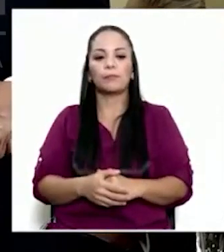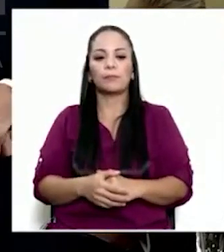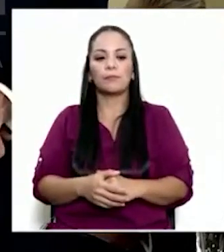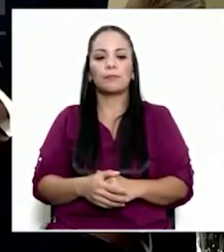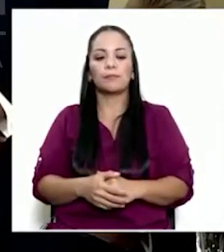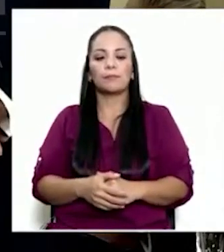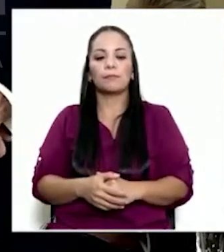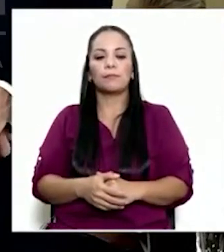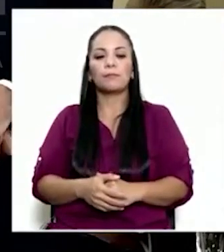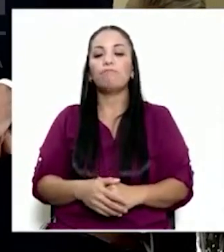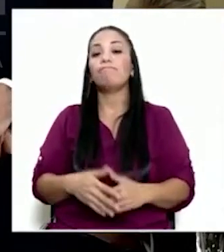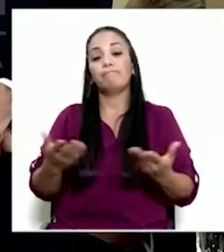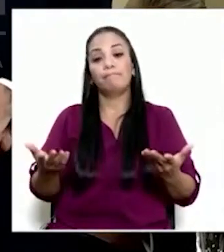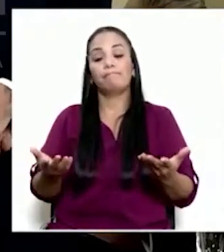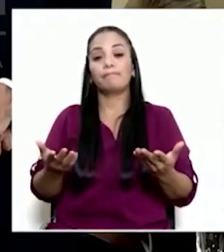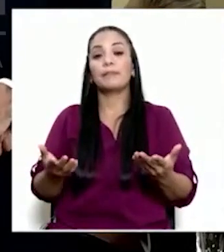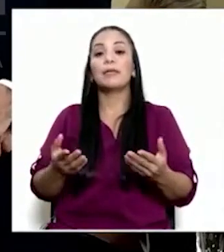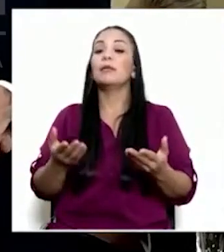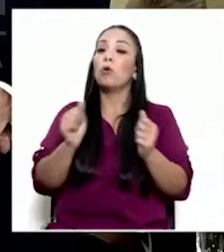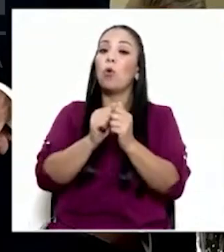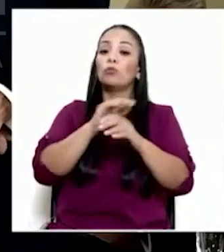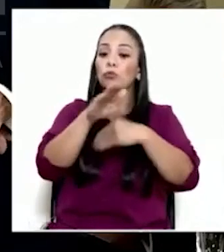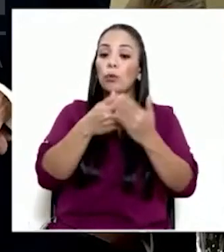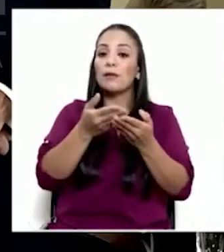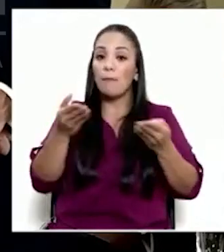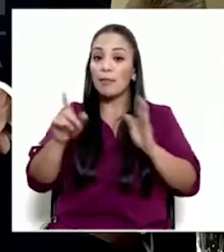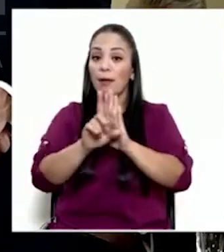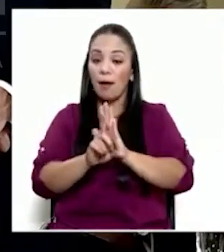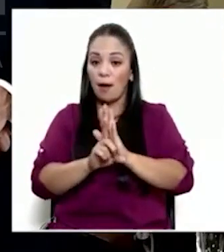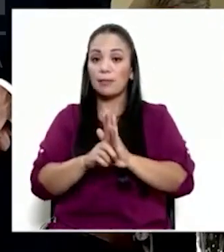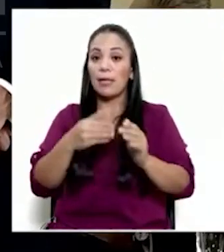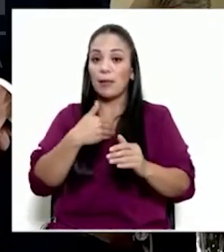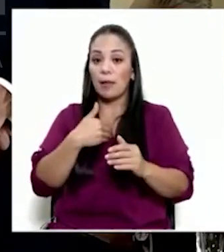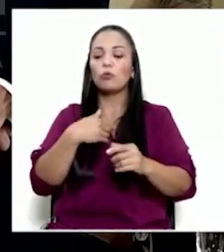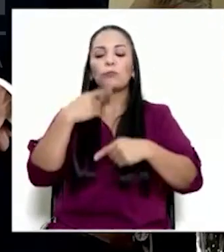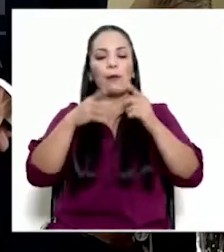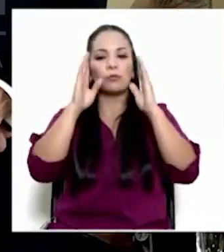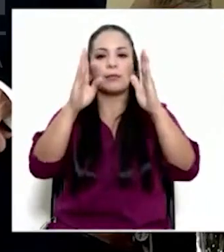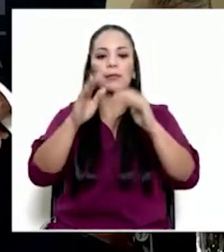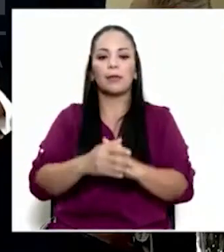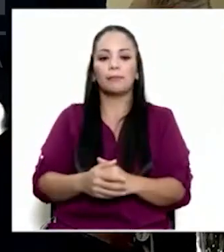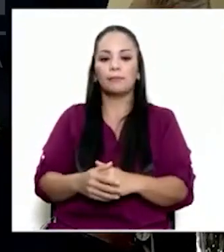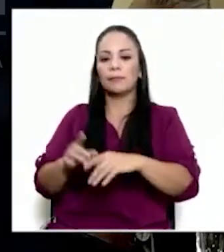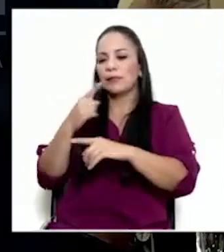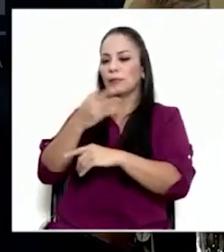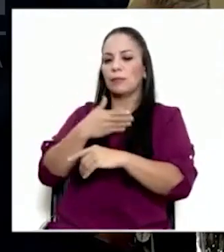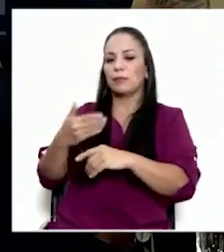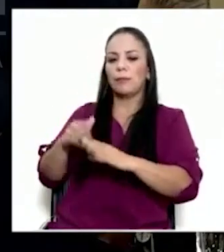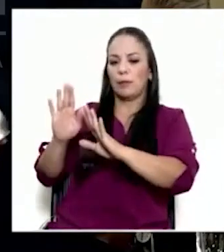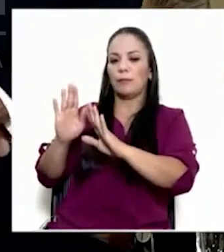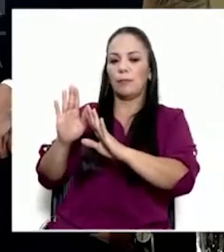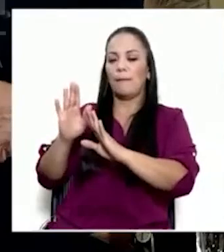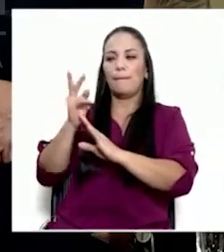herramientas legales que tenemos a disposición. Pero vamos a ver, ministra